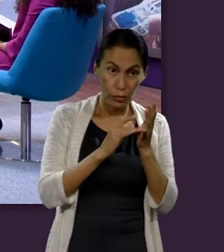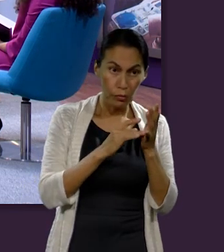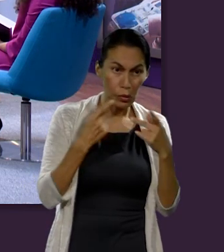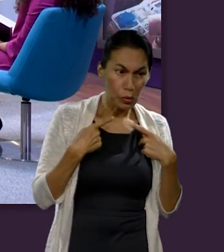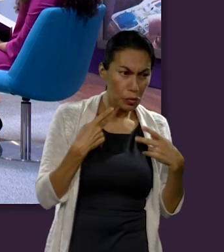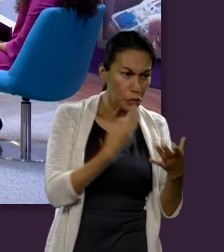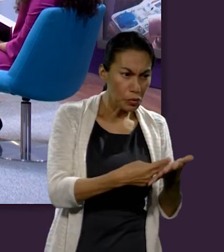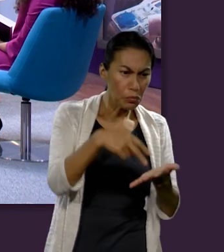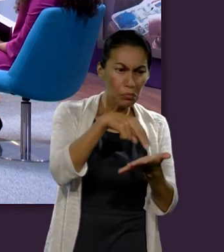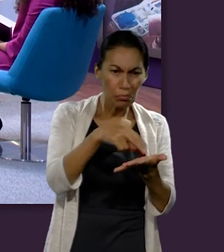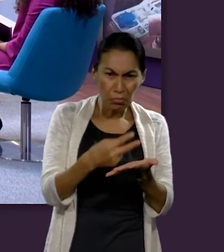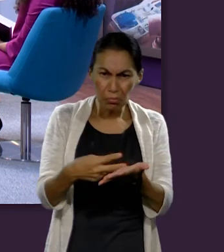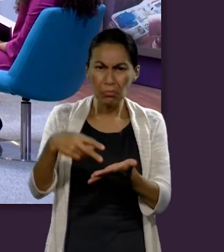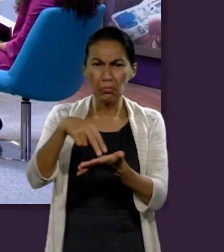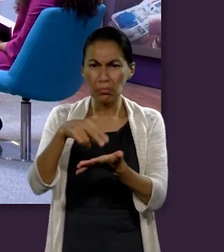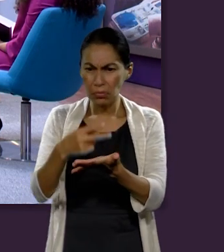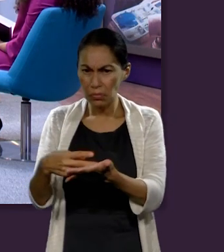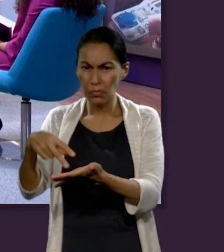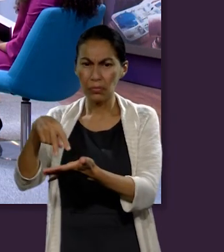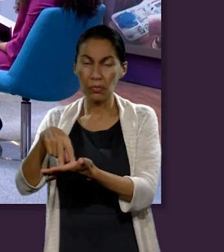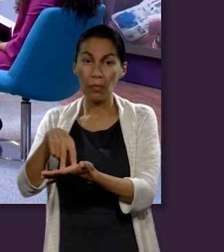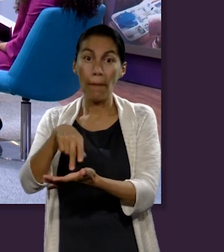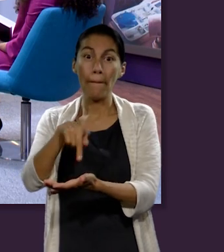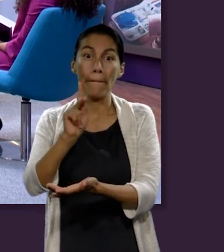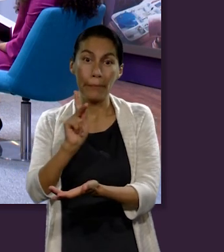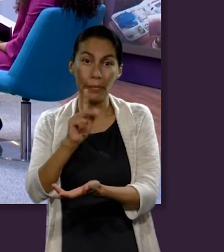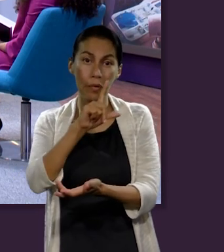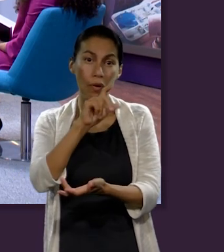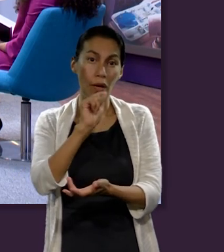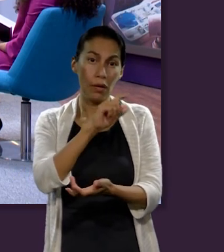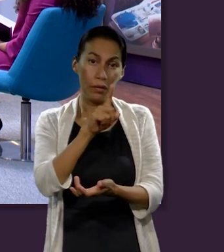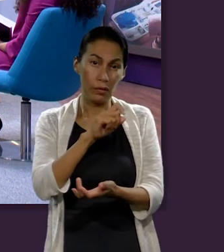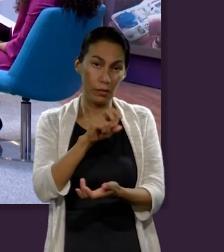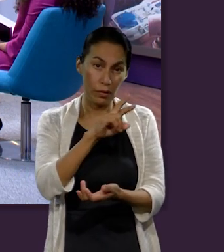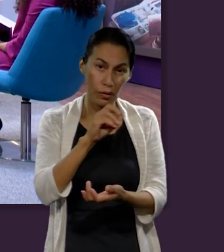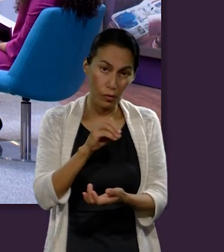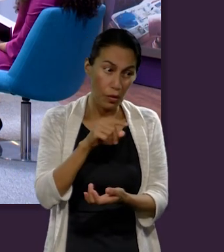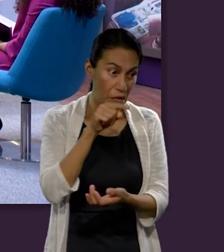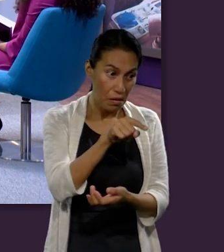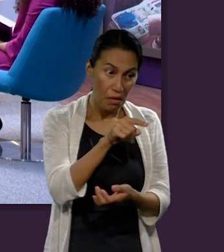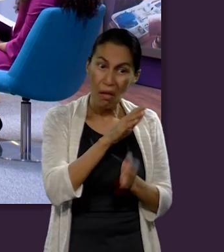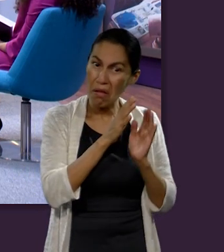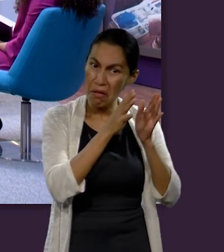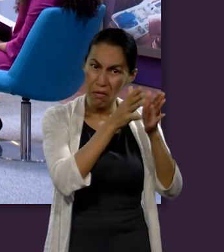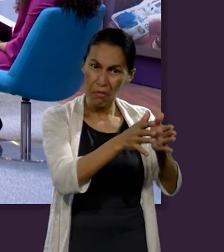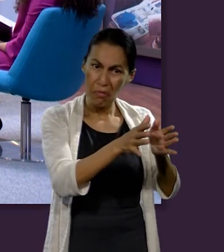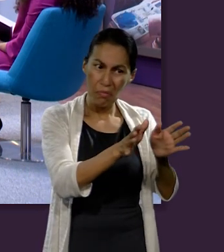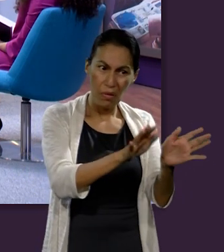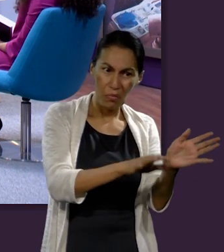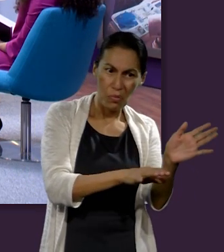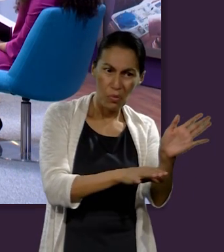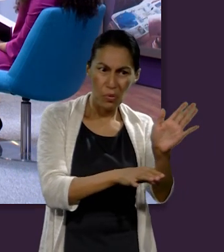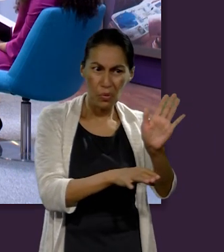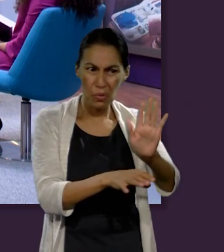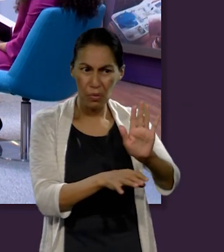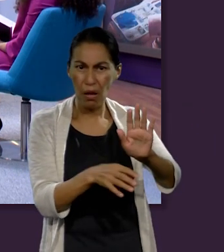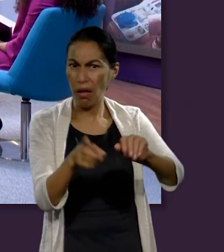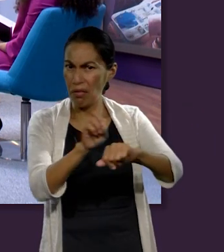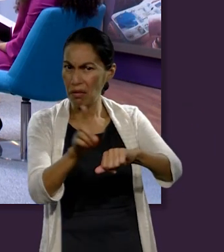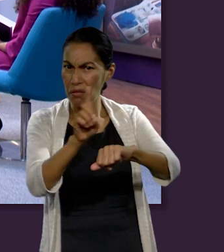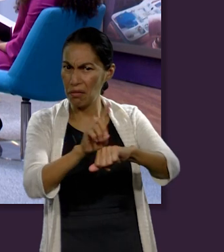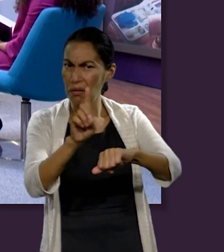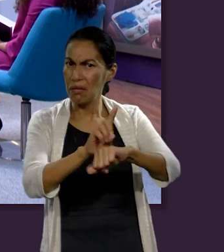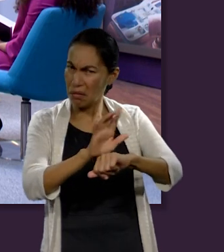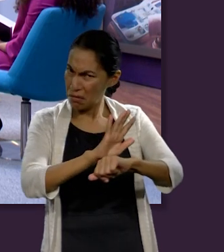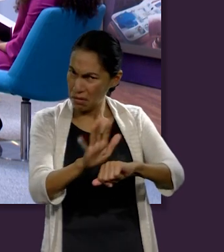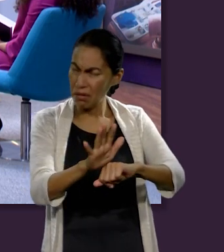resurrecciones pero en el caso de Lázaro es el único donde ya estaba en la tumba y ya ha pasado